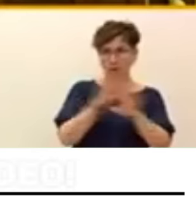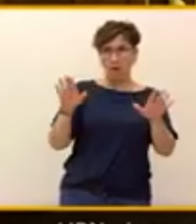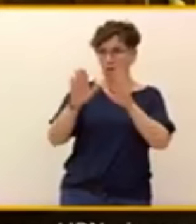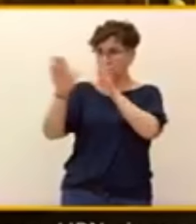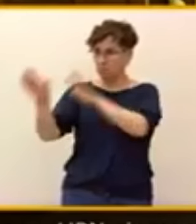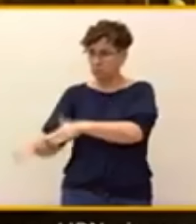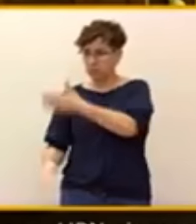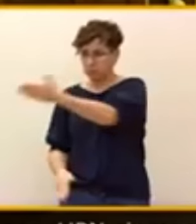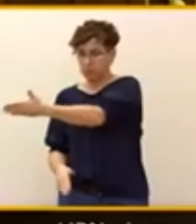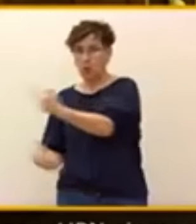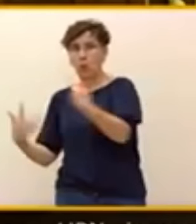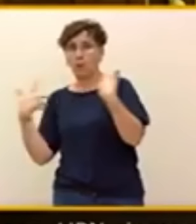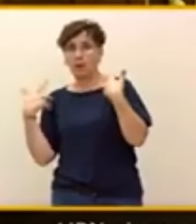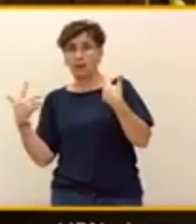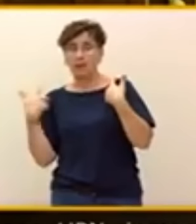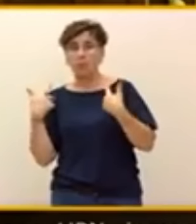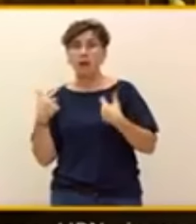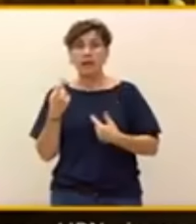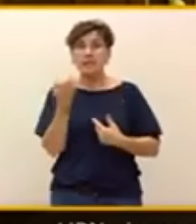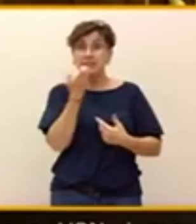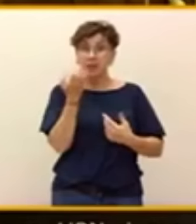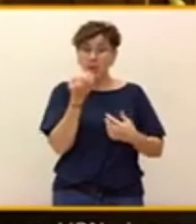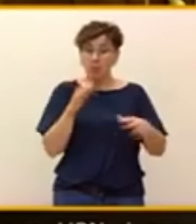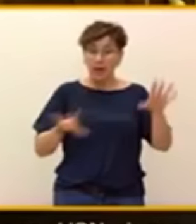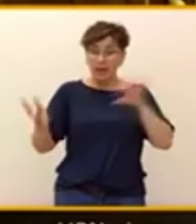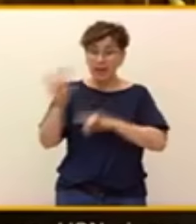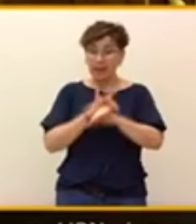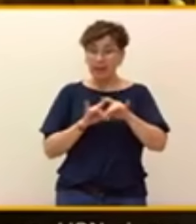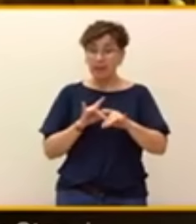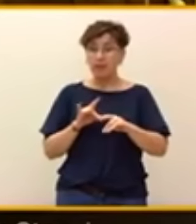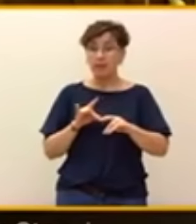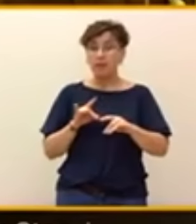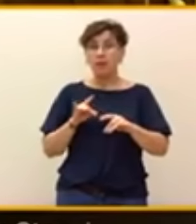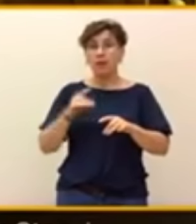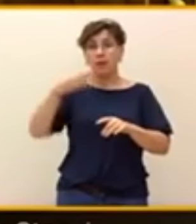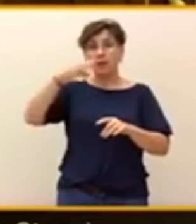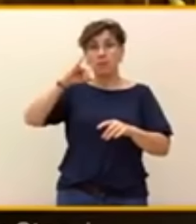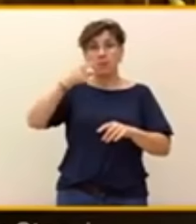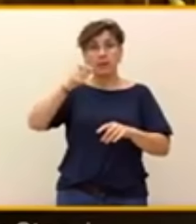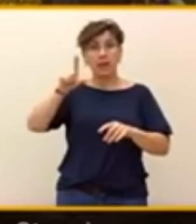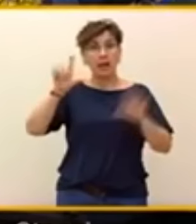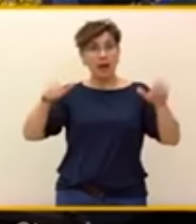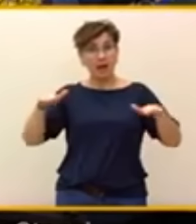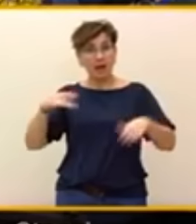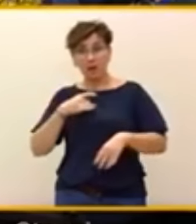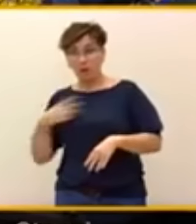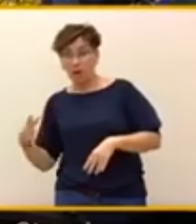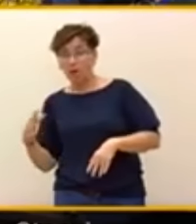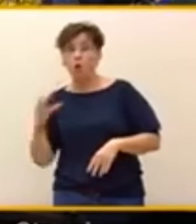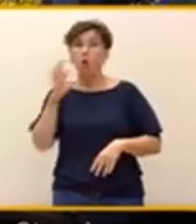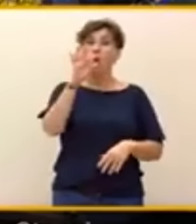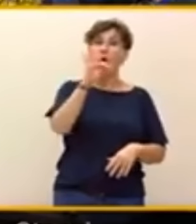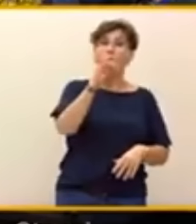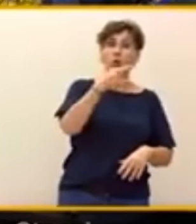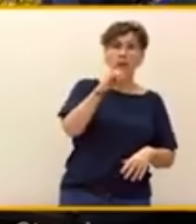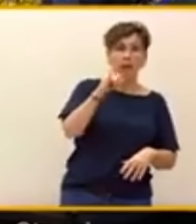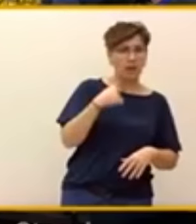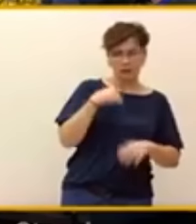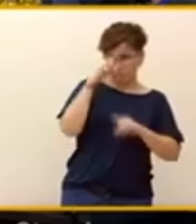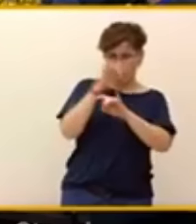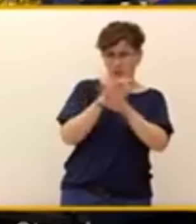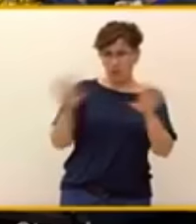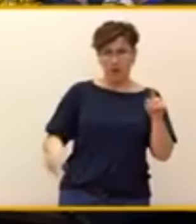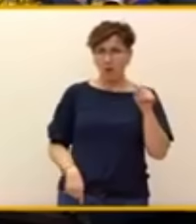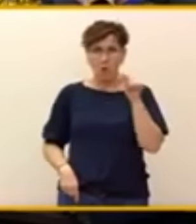con Miguel Ángel Blanco. Señor presidente, recuerda aquella promesa que hizo usted de no pactaremos